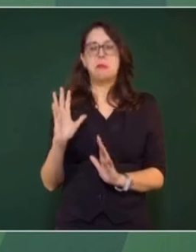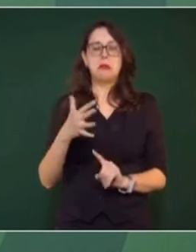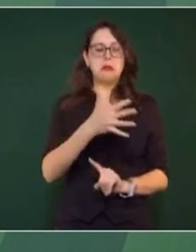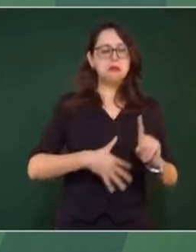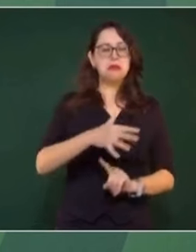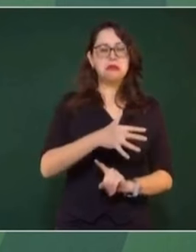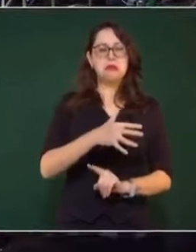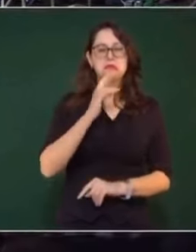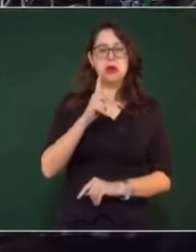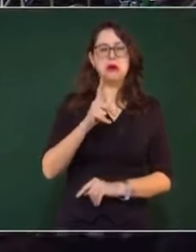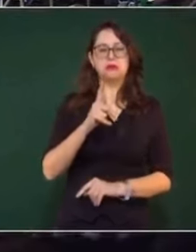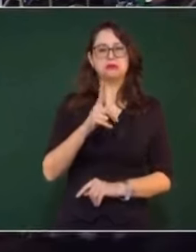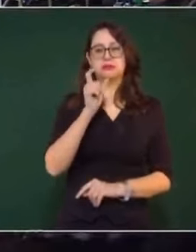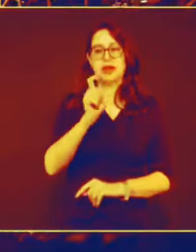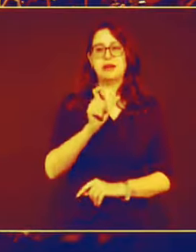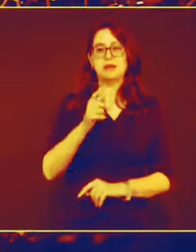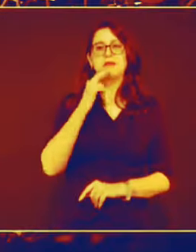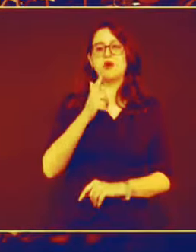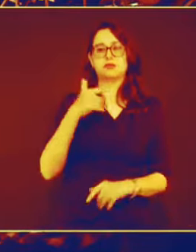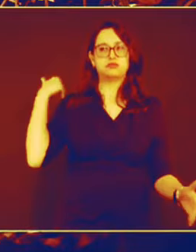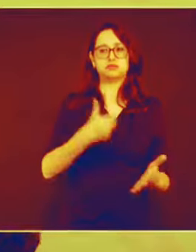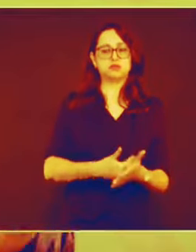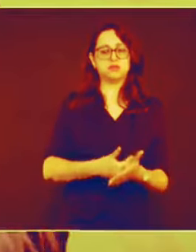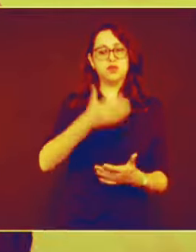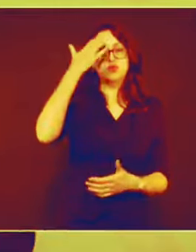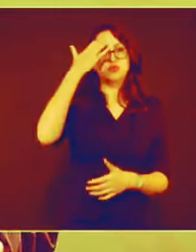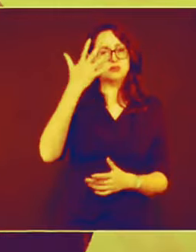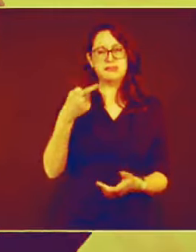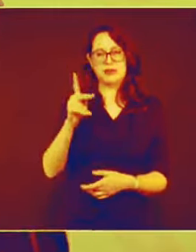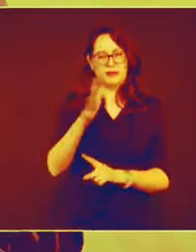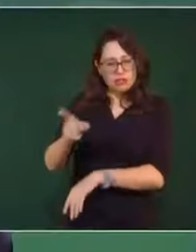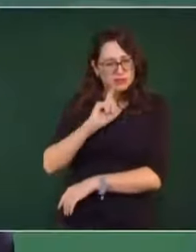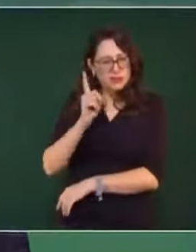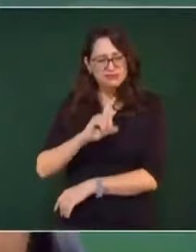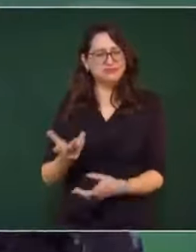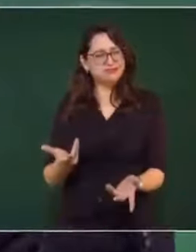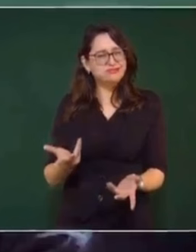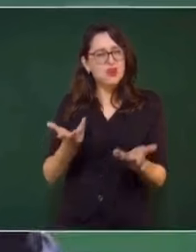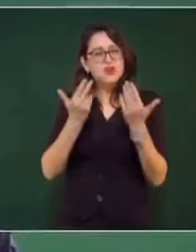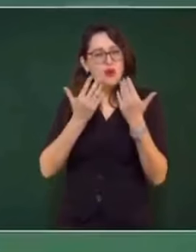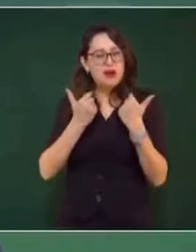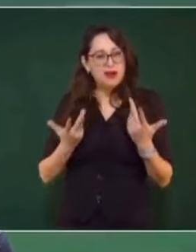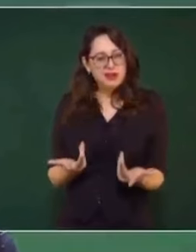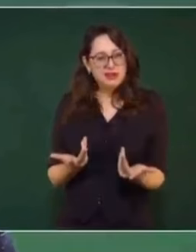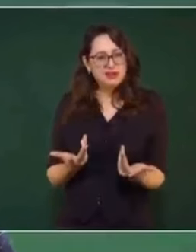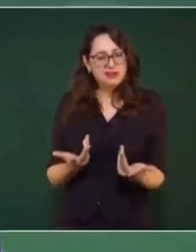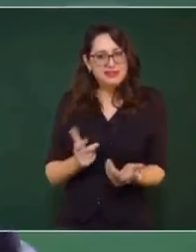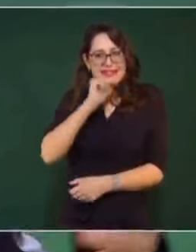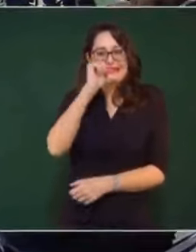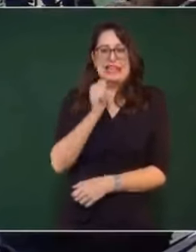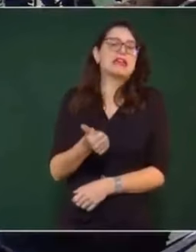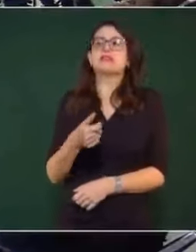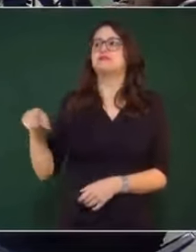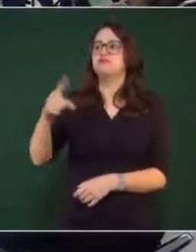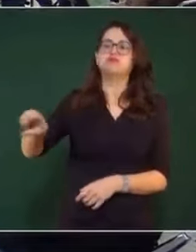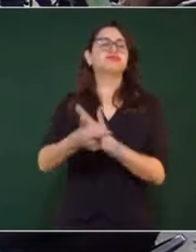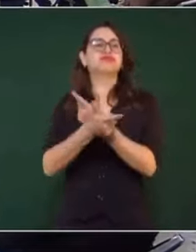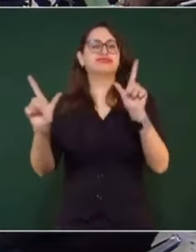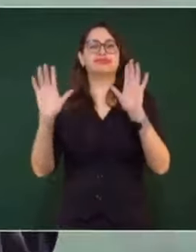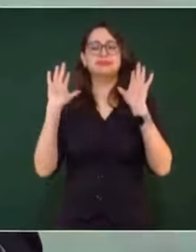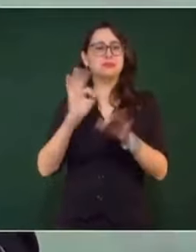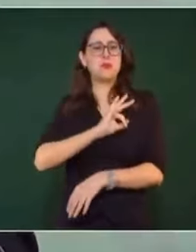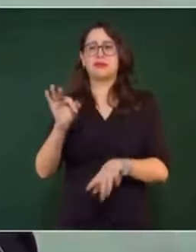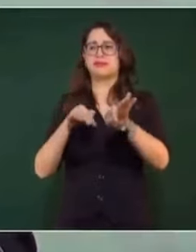circunstancia tiene más tiempo que se usa por los filósofos, pero no hay ninguna circunstancia especial. En cuanto a los medios, se garantiza la libertad